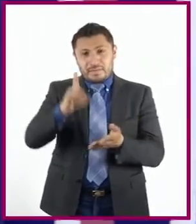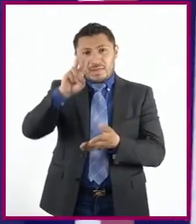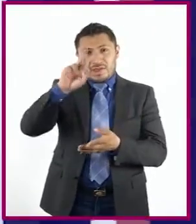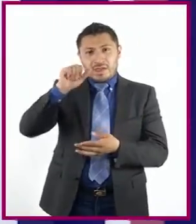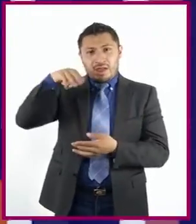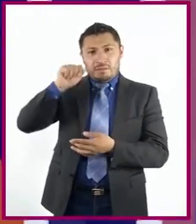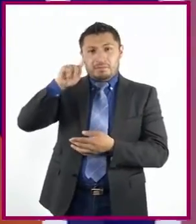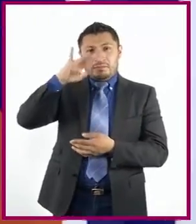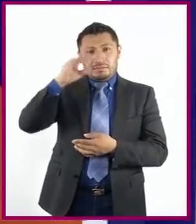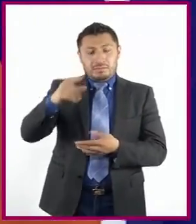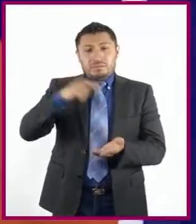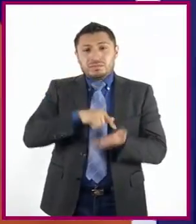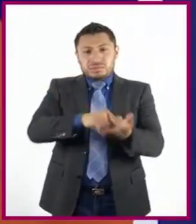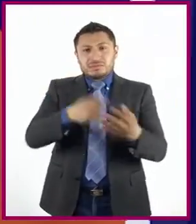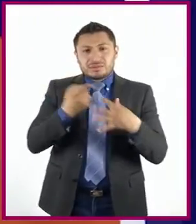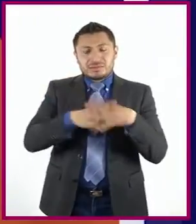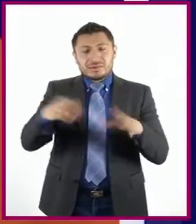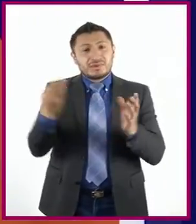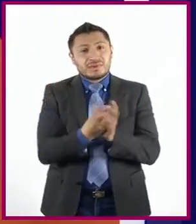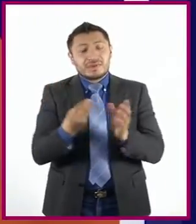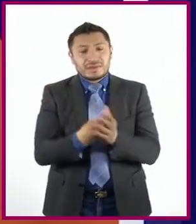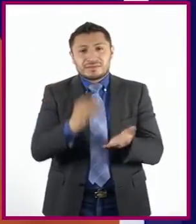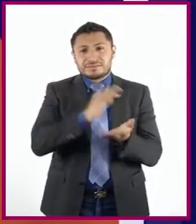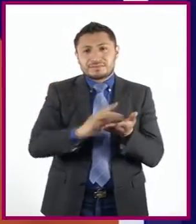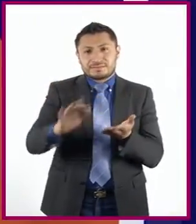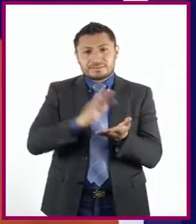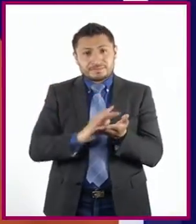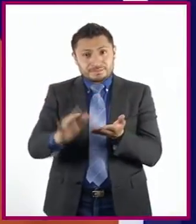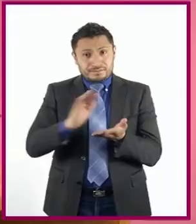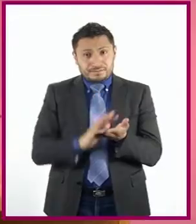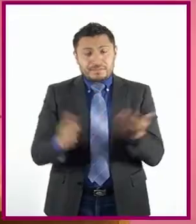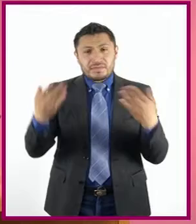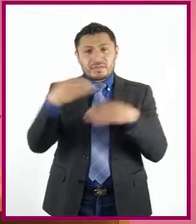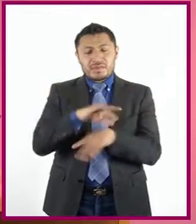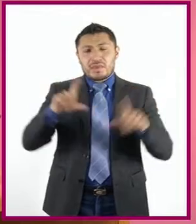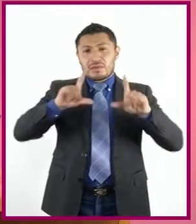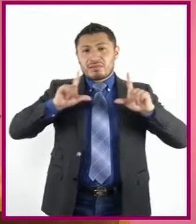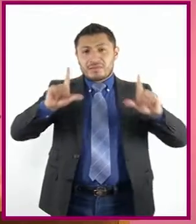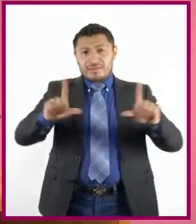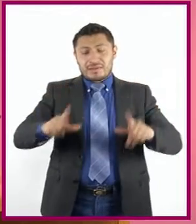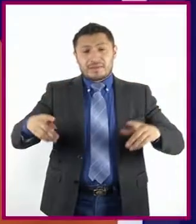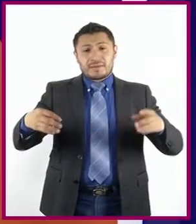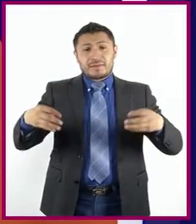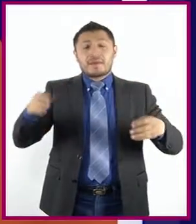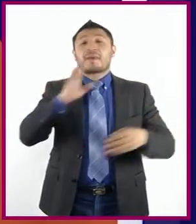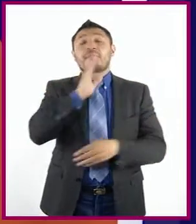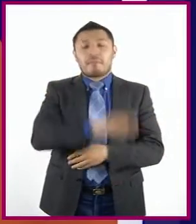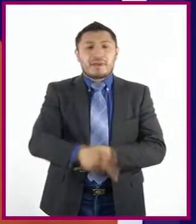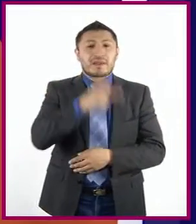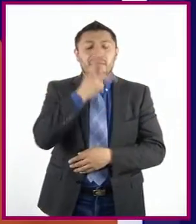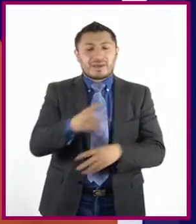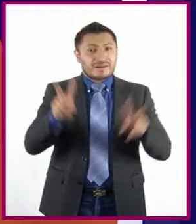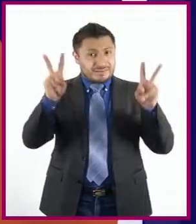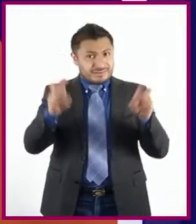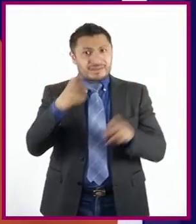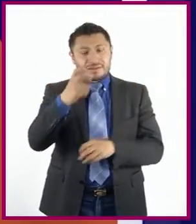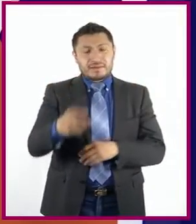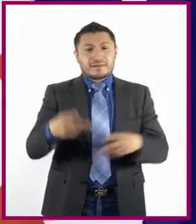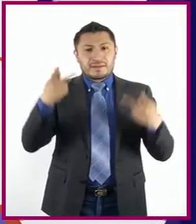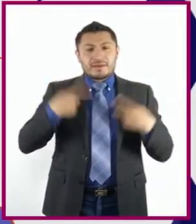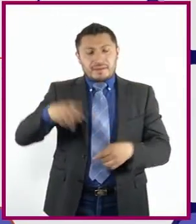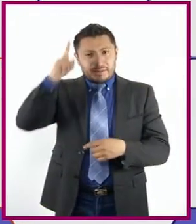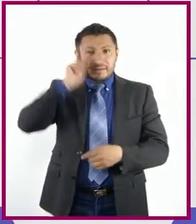propongo que comencemos la sesión con la lectura dramatizada de un fragmento de la obra Malas Palabras de la autora Perla